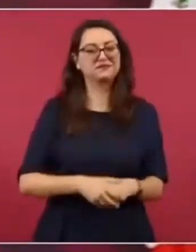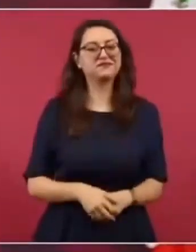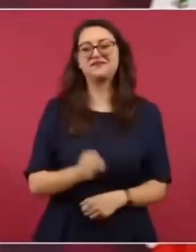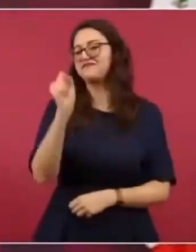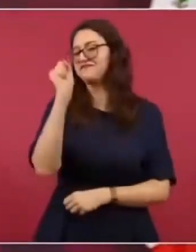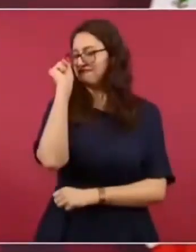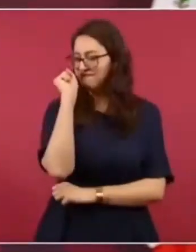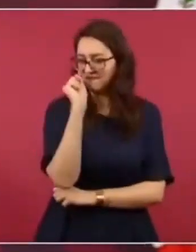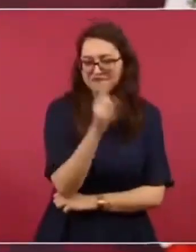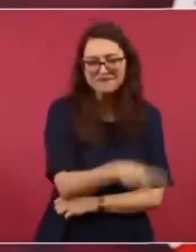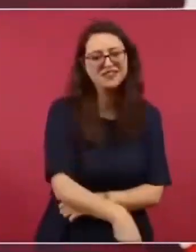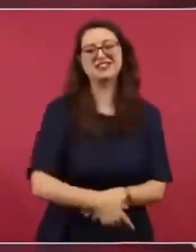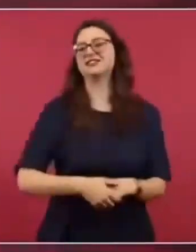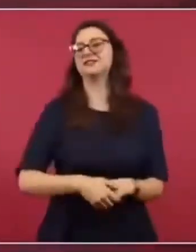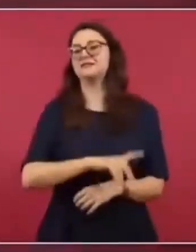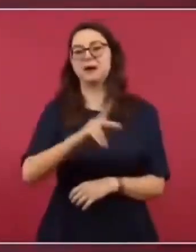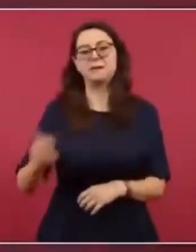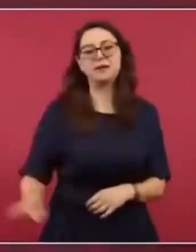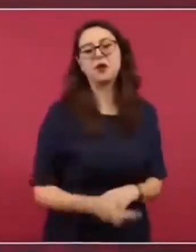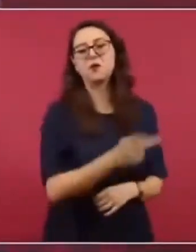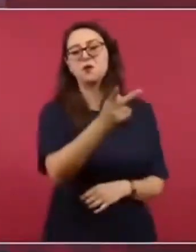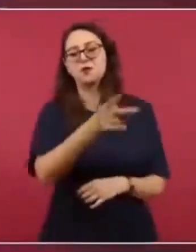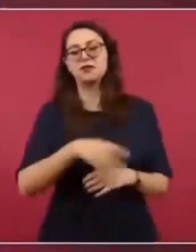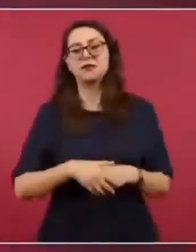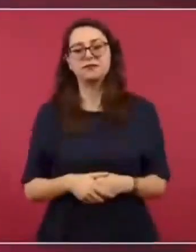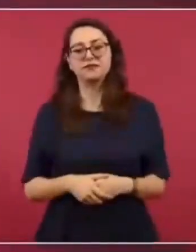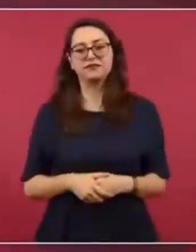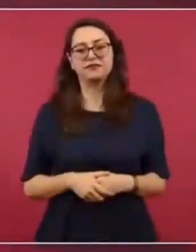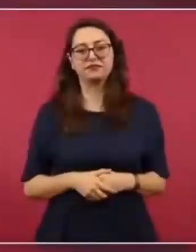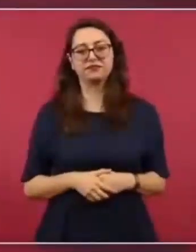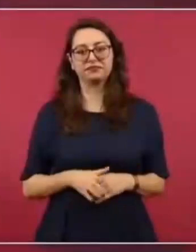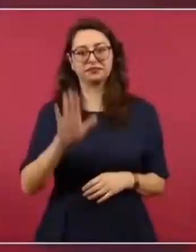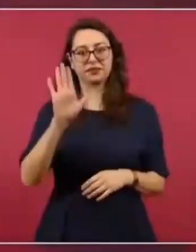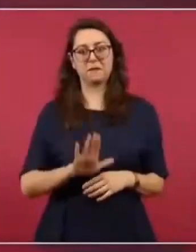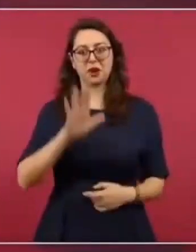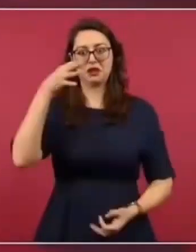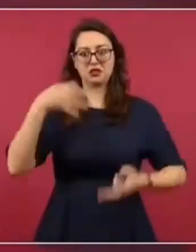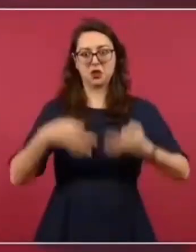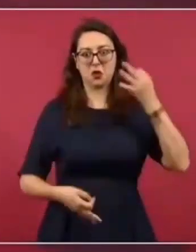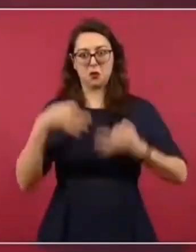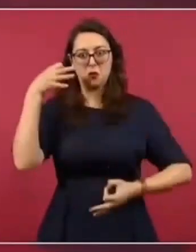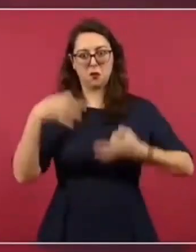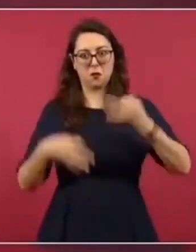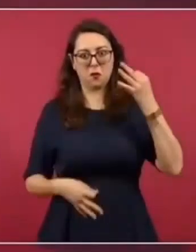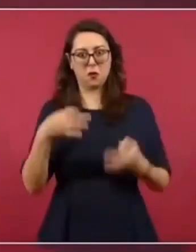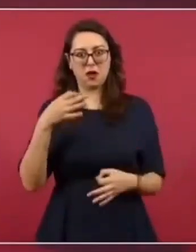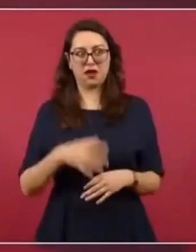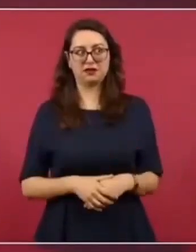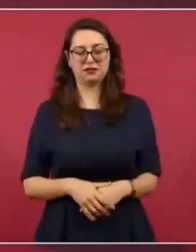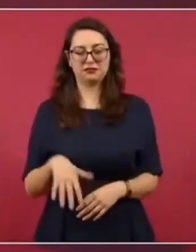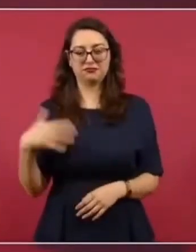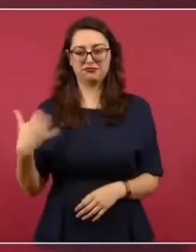el acusado, porque los ponen ahí como incas en